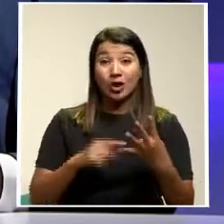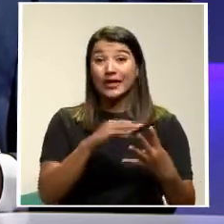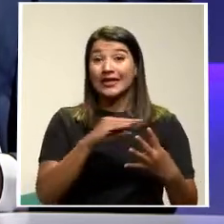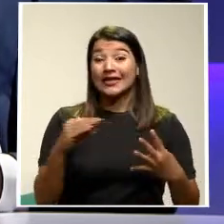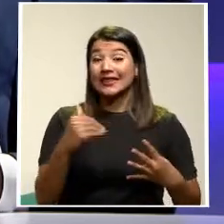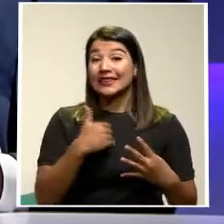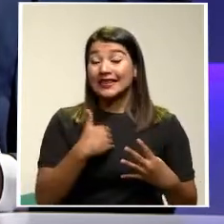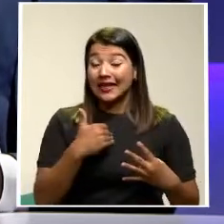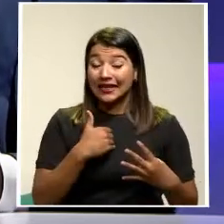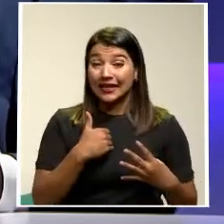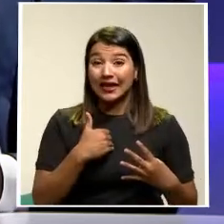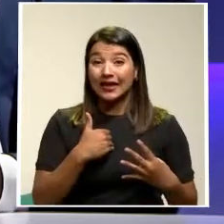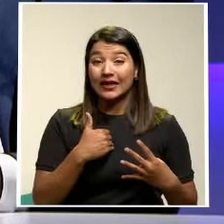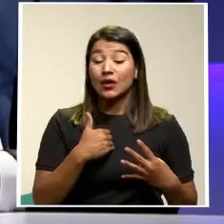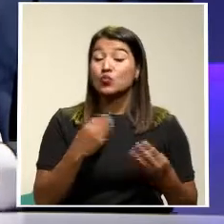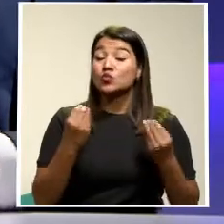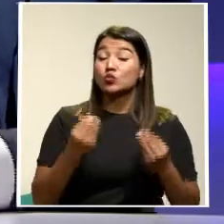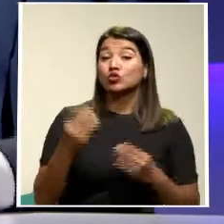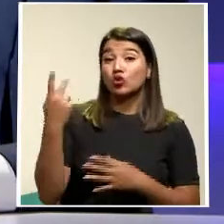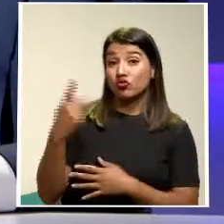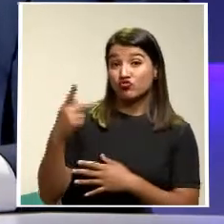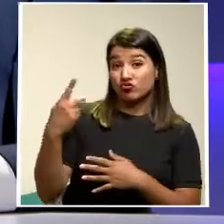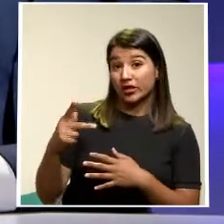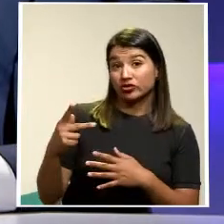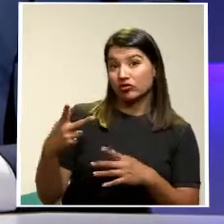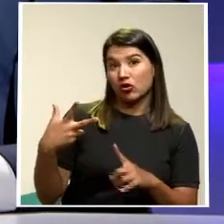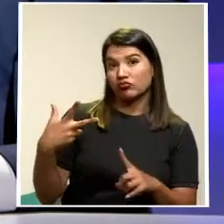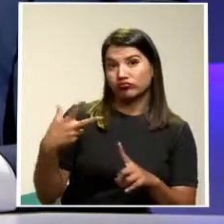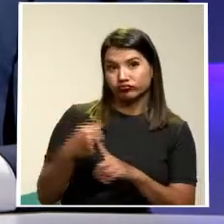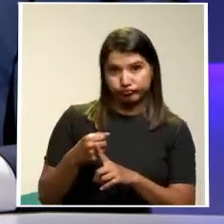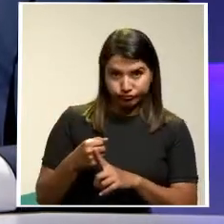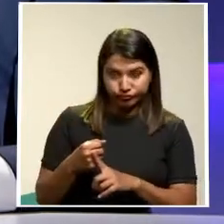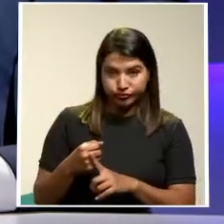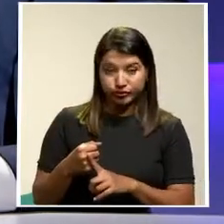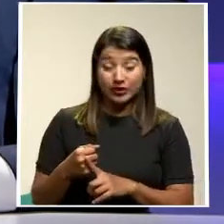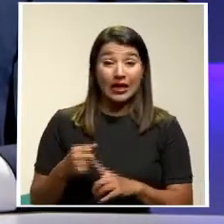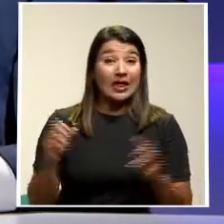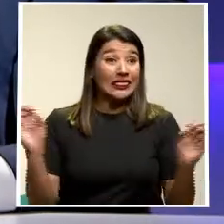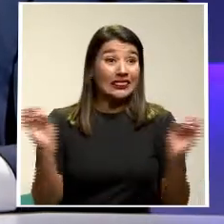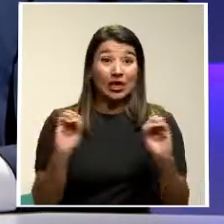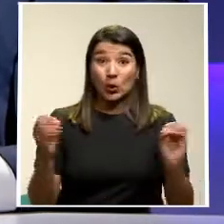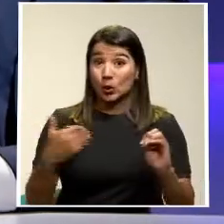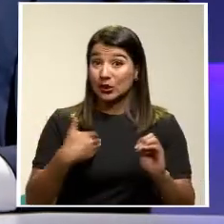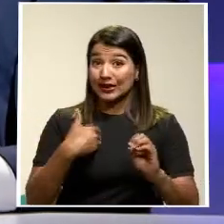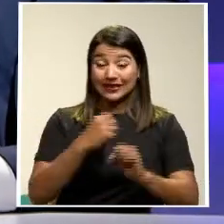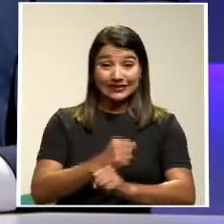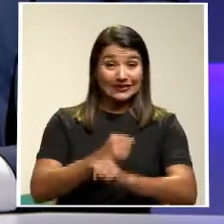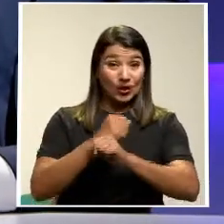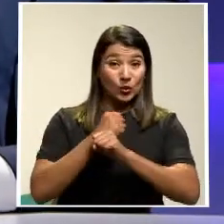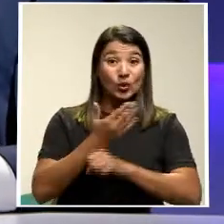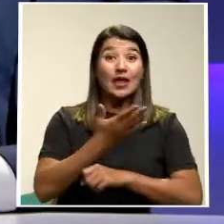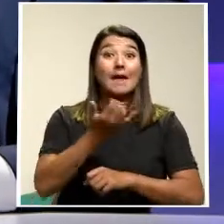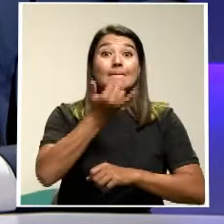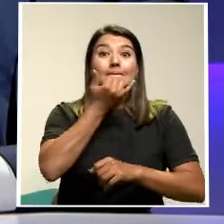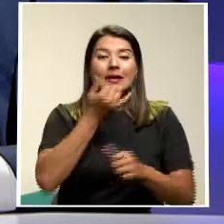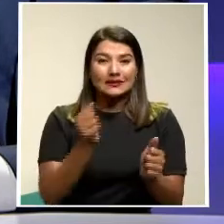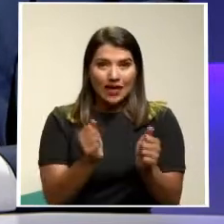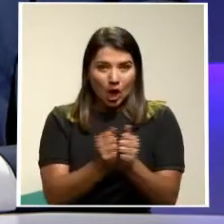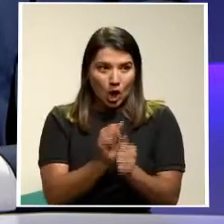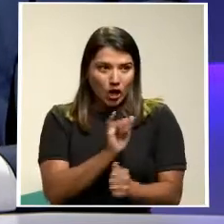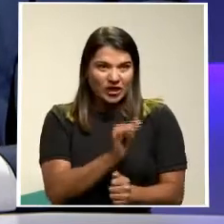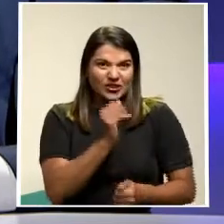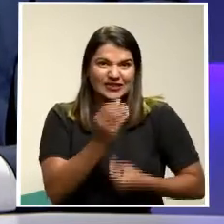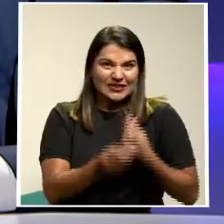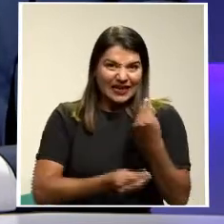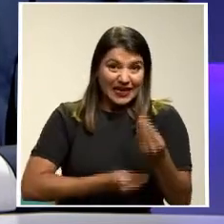incluso Un alto riesgo De accidentes Laborales Y ninguno Está asegurado ¿Qué pasa con ellos? ¿Cómo están haciendo